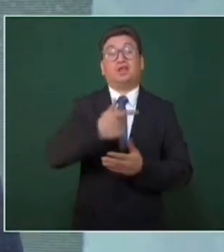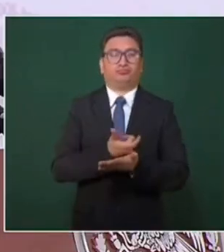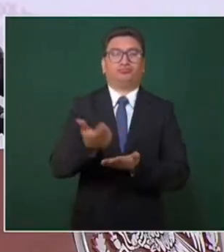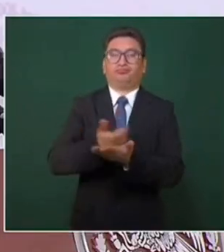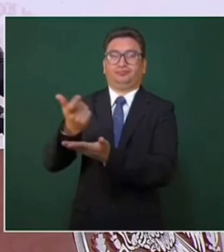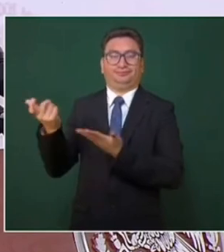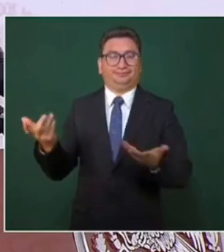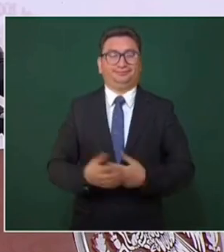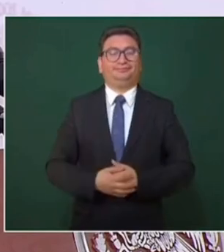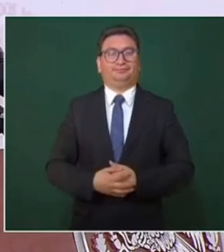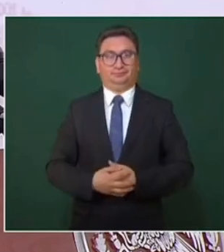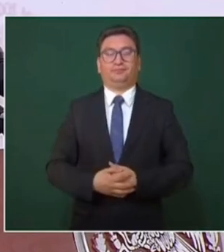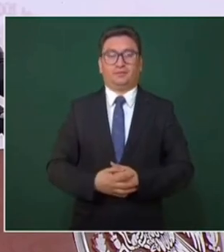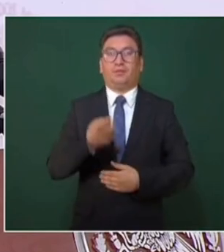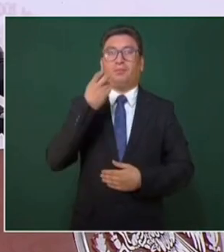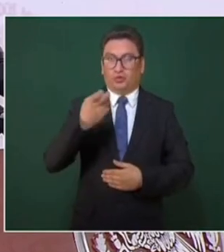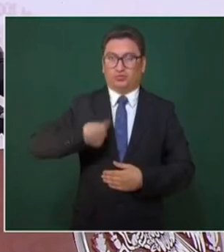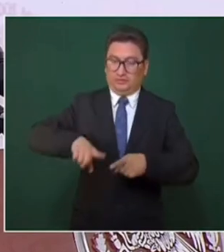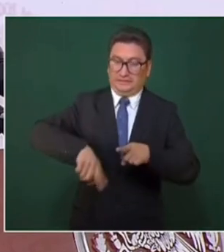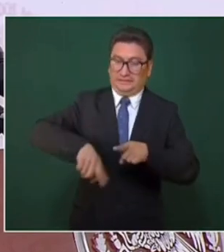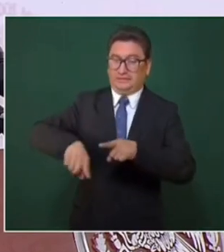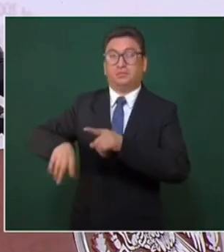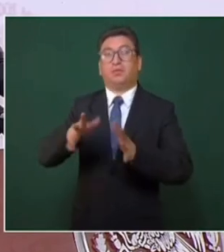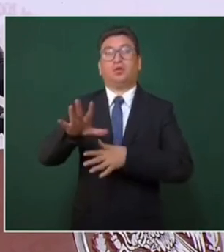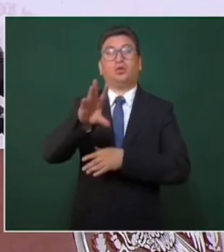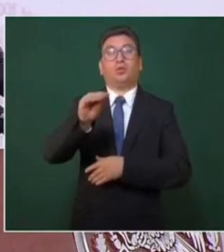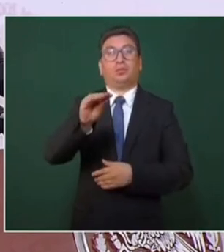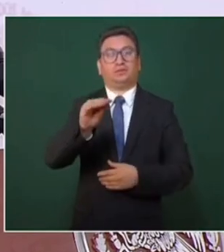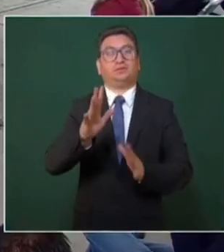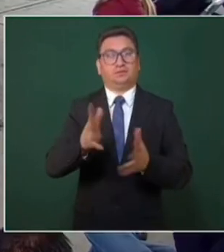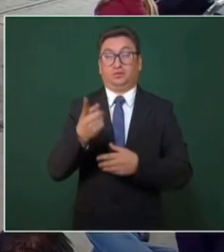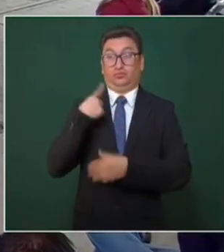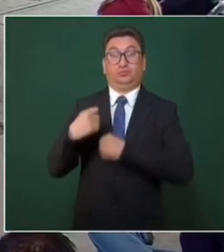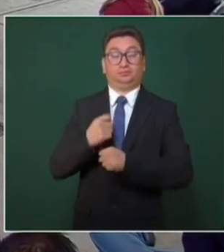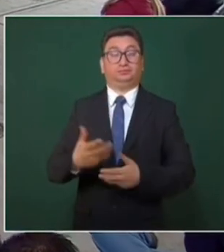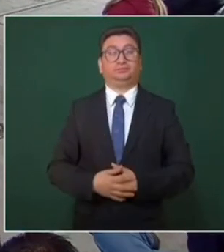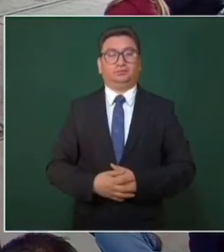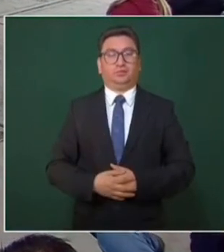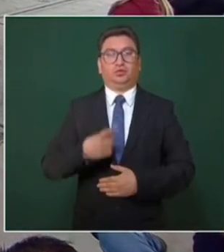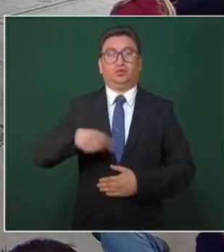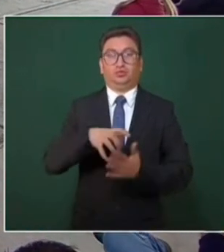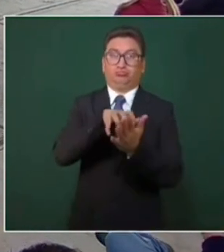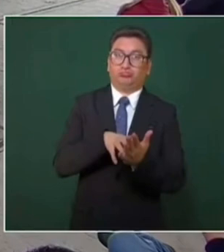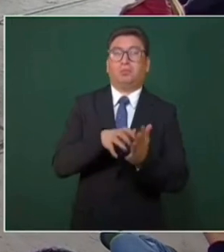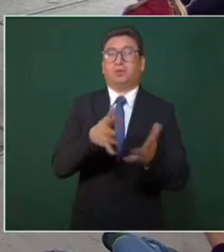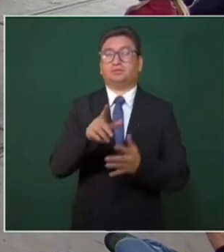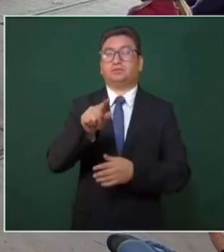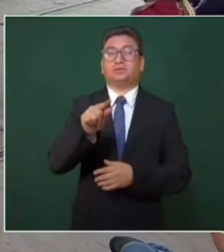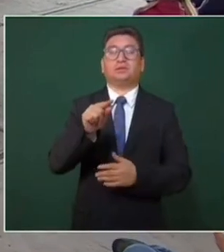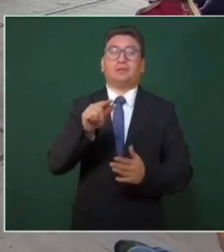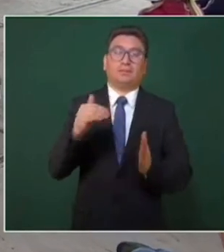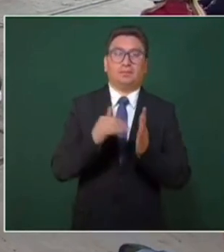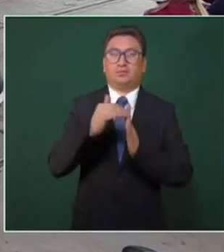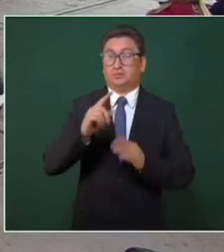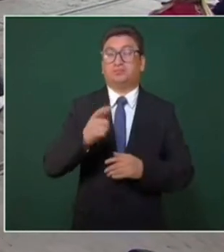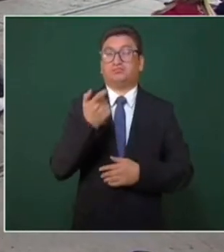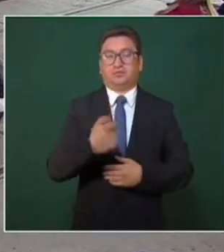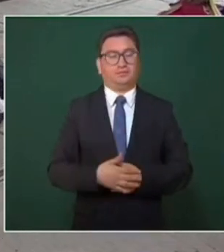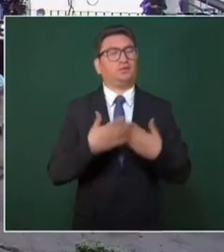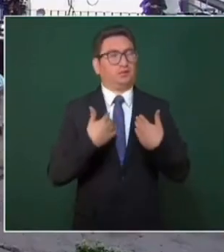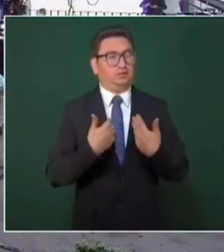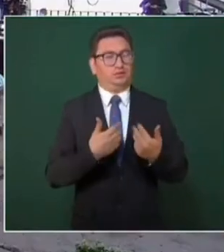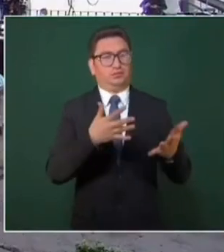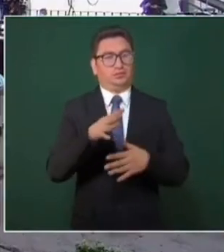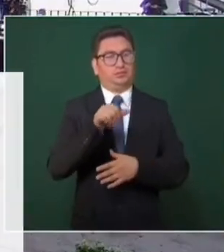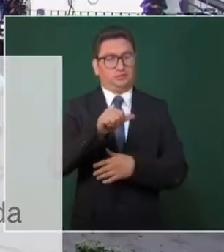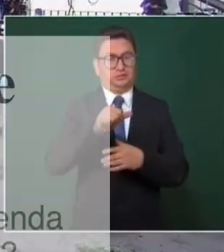buenos sueldos. Entonces, quitamos como 90 fideicomisos el año pasado. Nos ahorramos como 70 mil millones de pesos. En este caso entiendo que